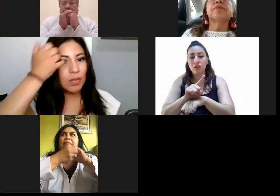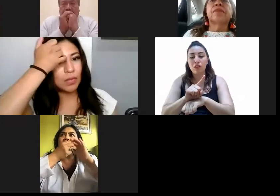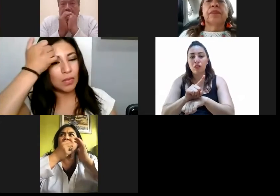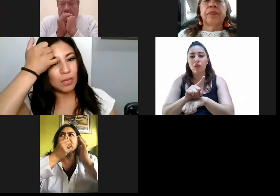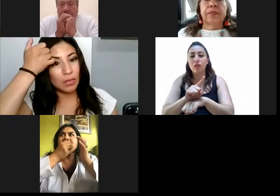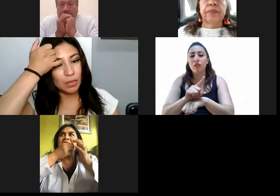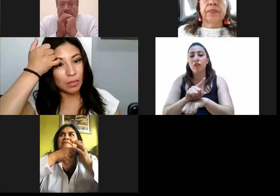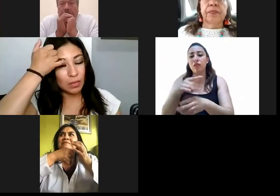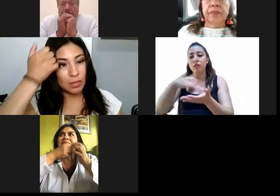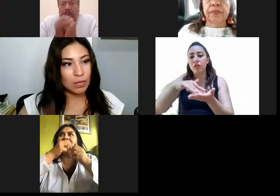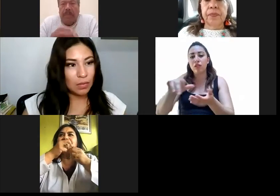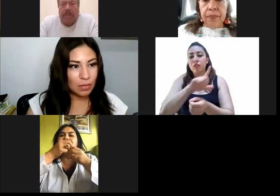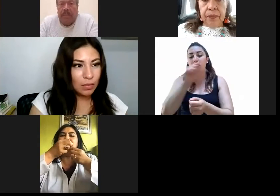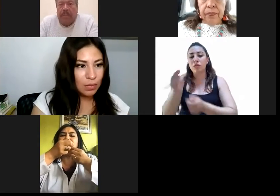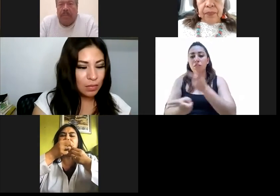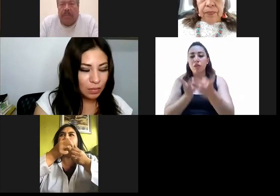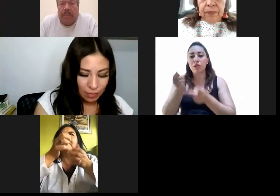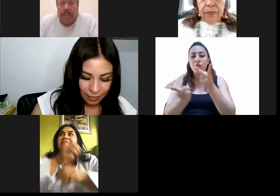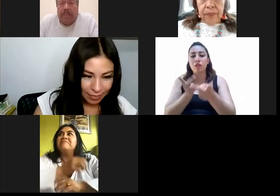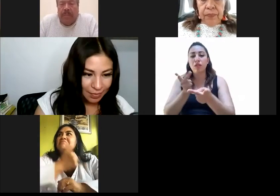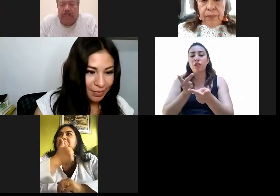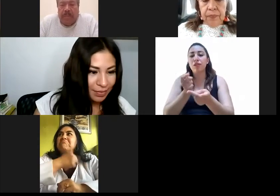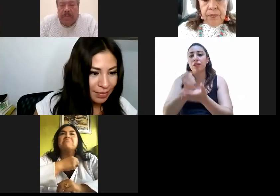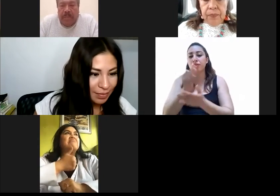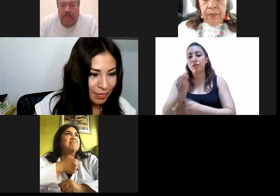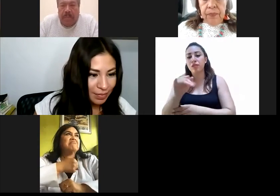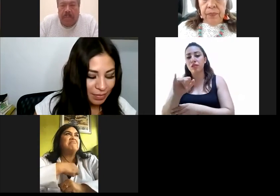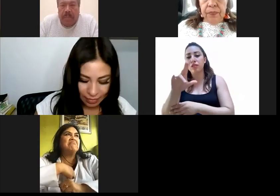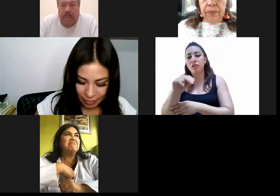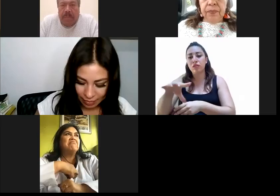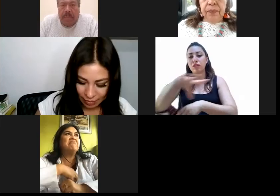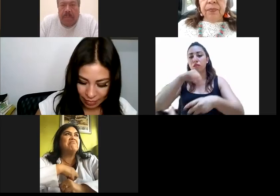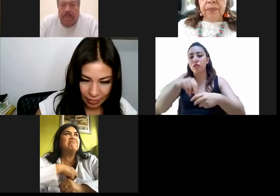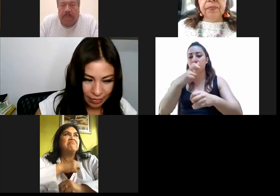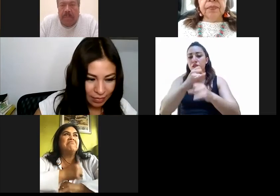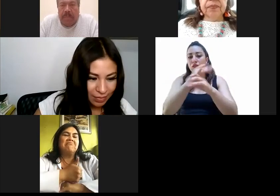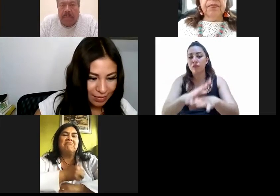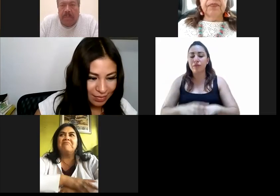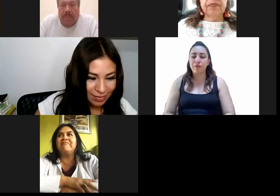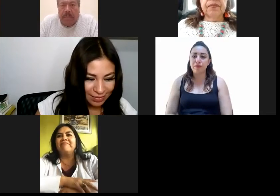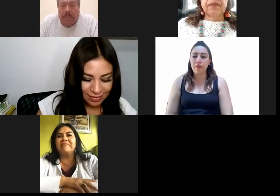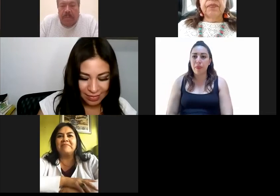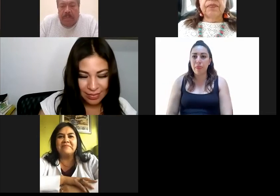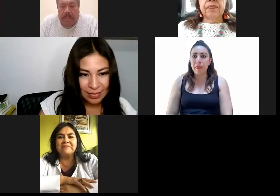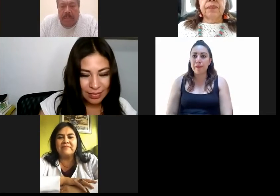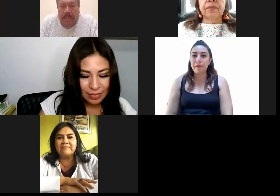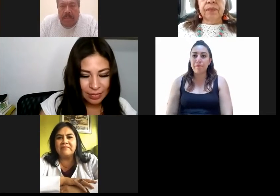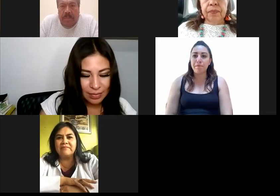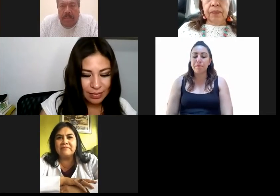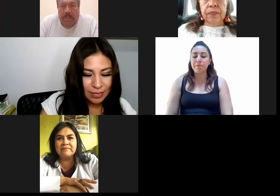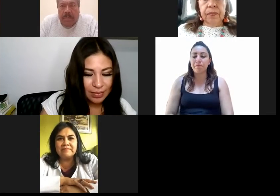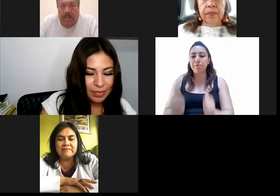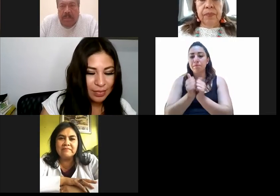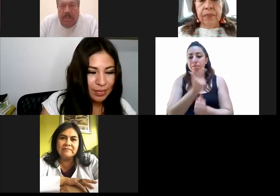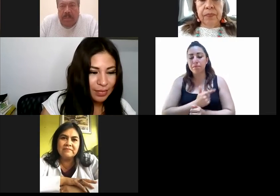posterior consultar en votación nominal si es de aprobarse en los términos presentados. Claro que sí, con gusto, diputado